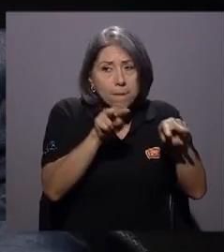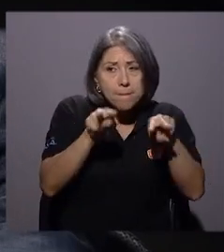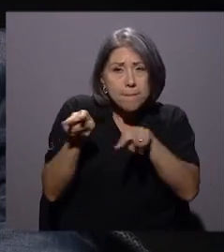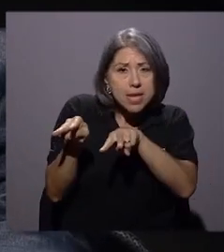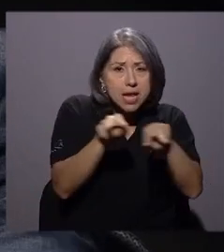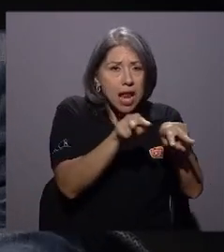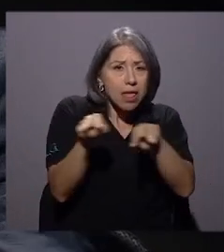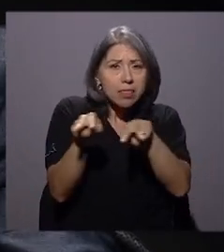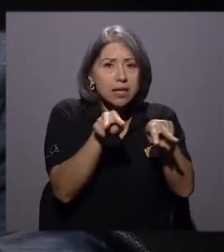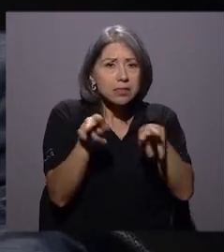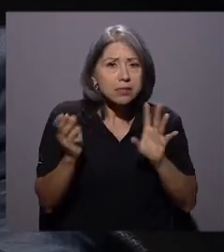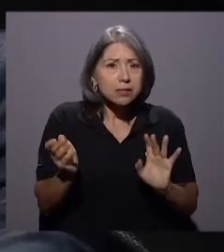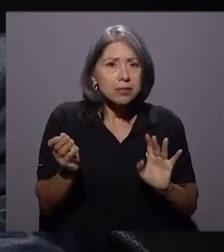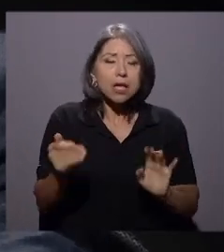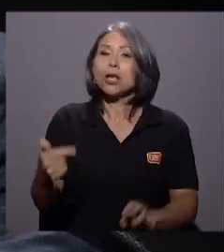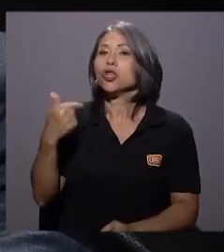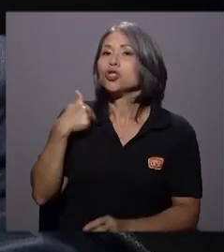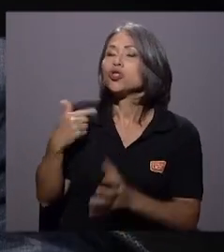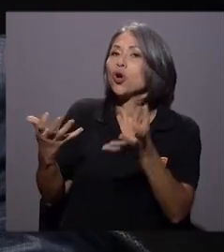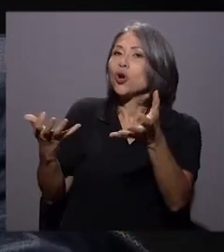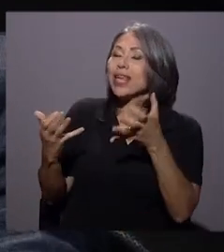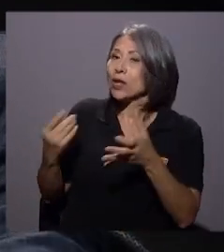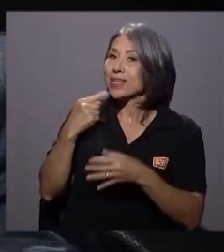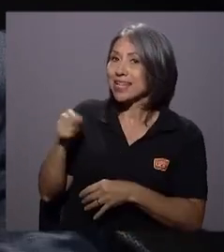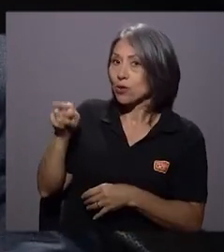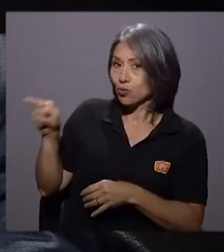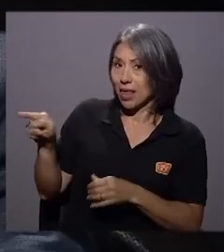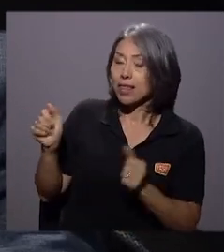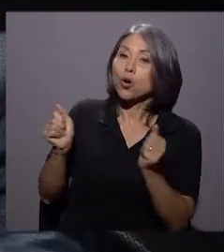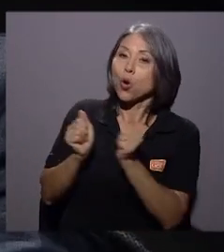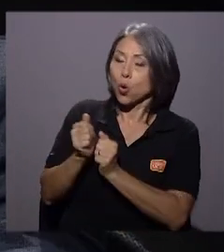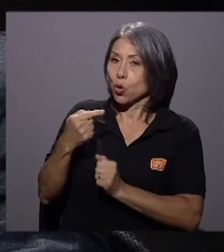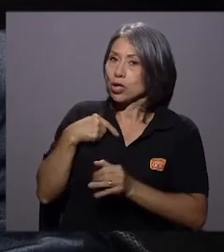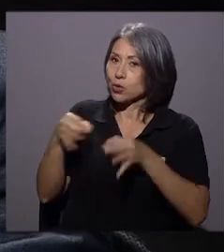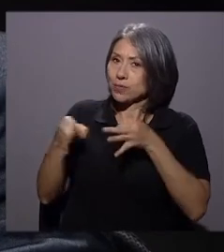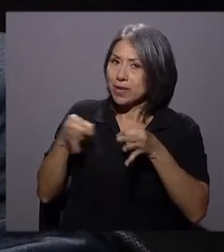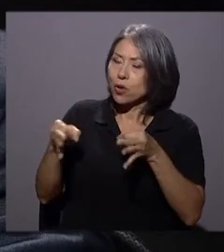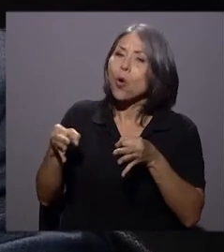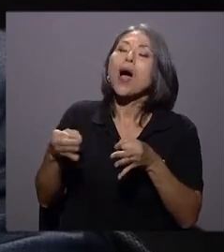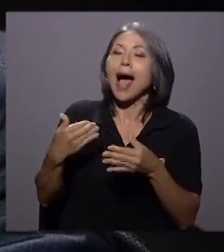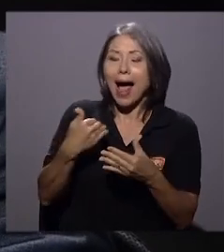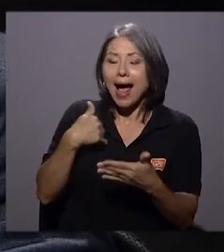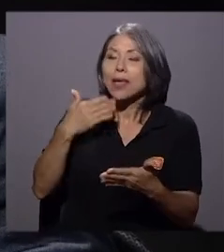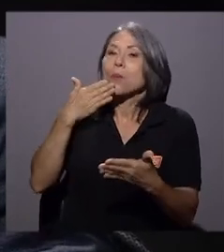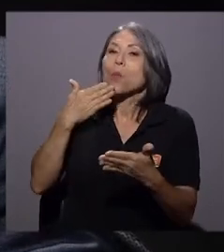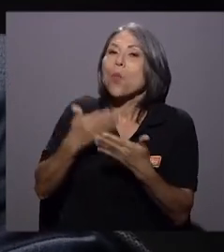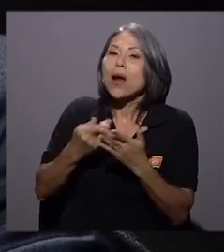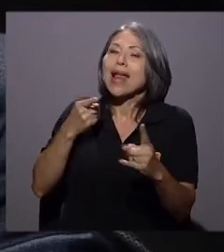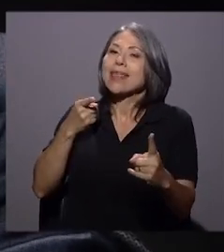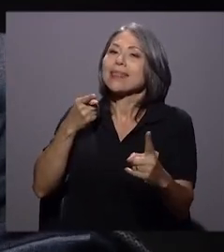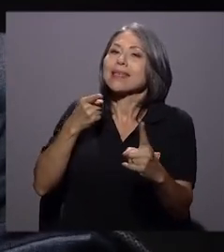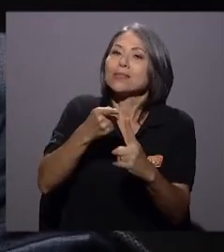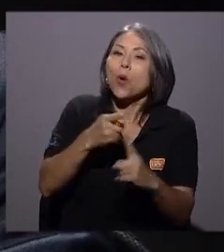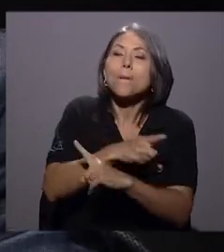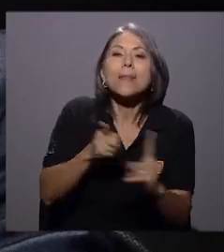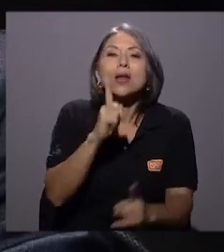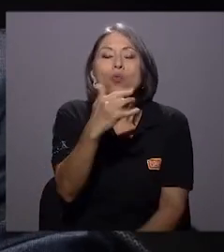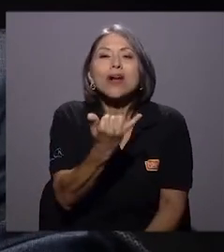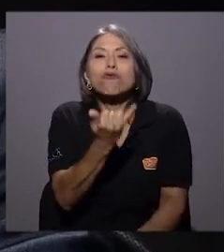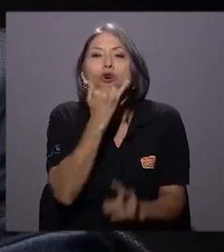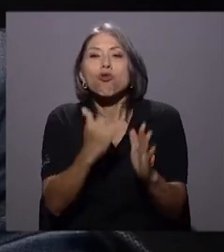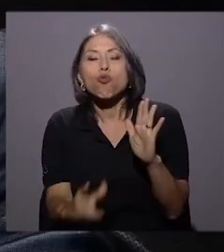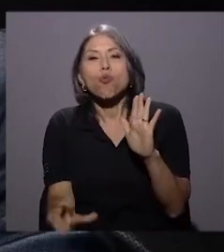quiero decirle a usted con este argumento que le estoy planteando es que hay una muy buena intención, pero sin embargo hubo un error jurídico que fue